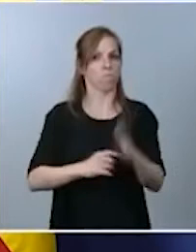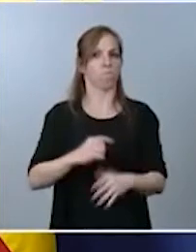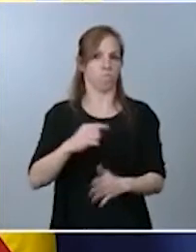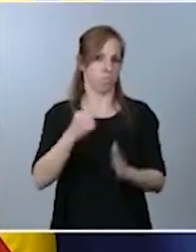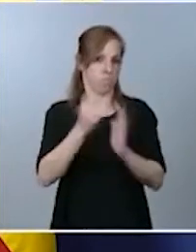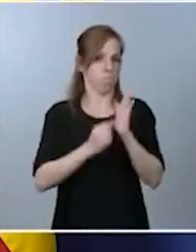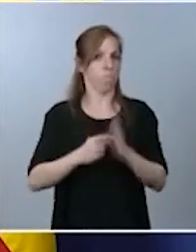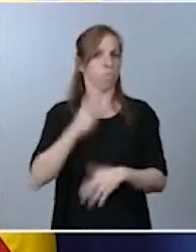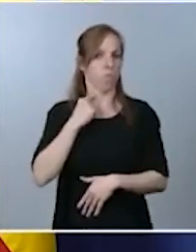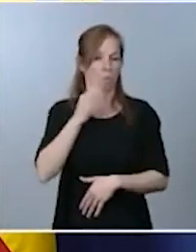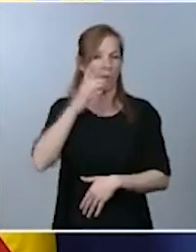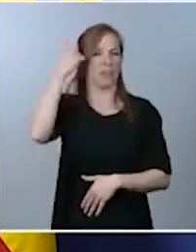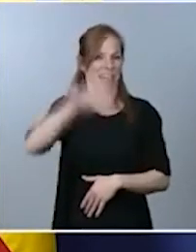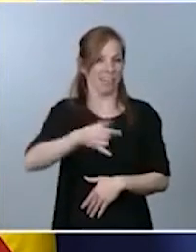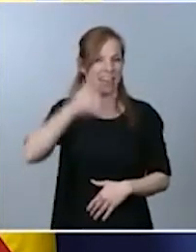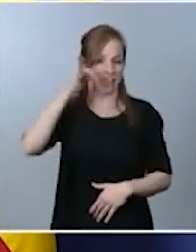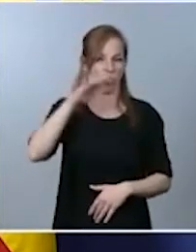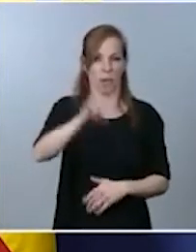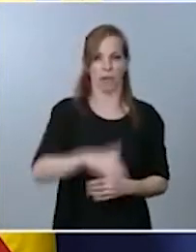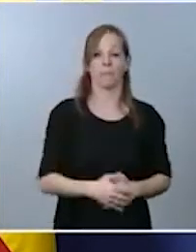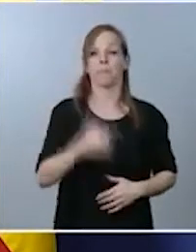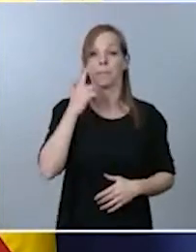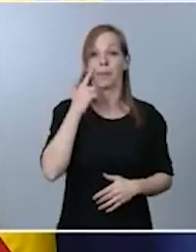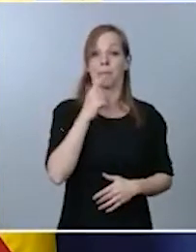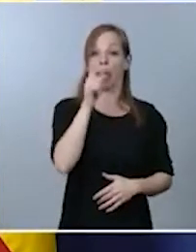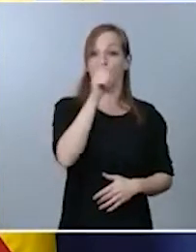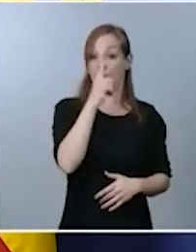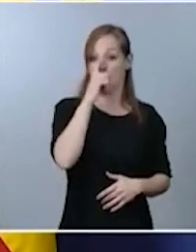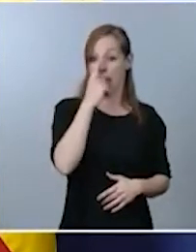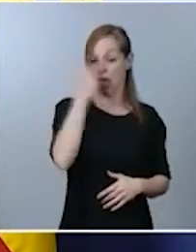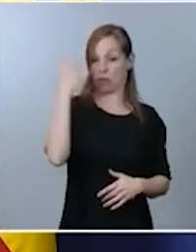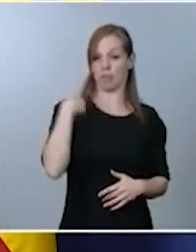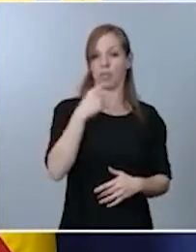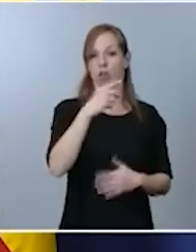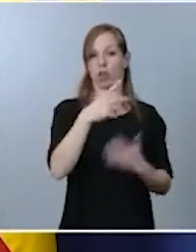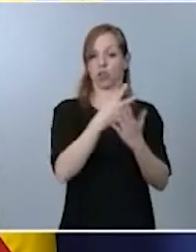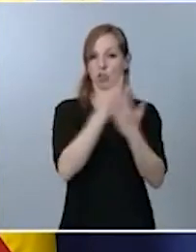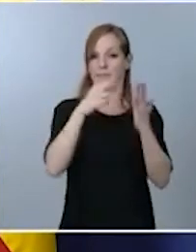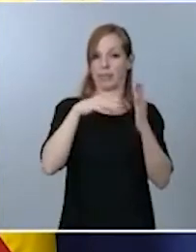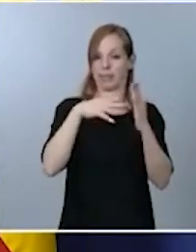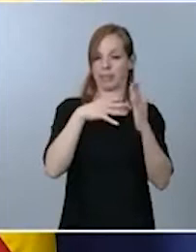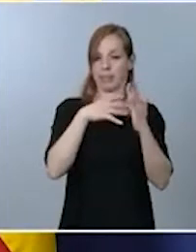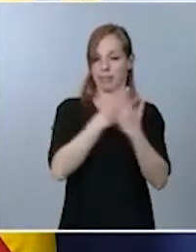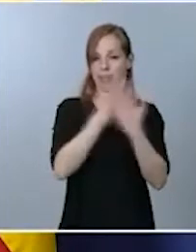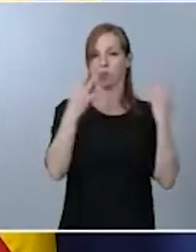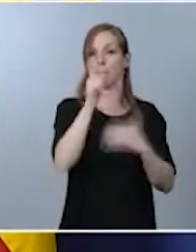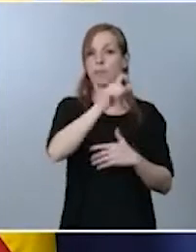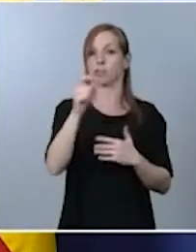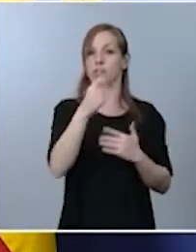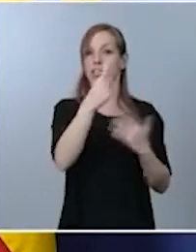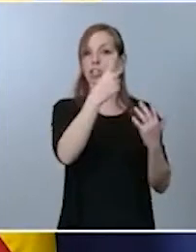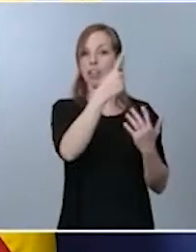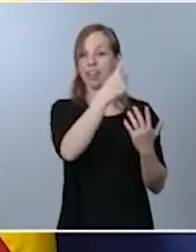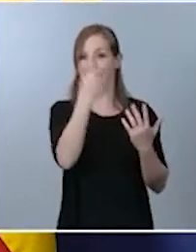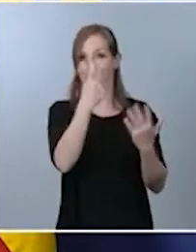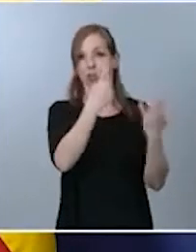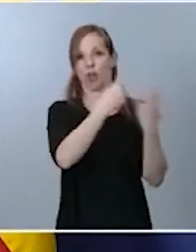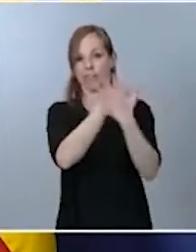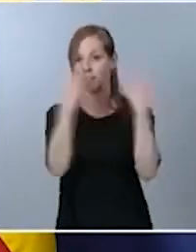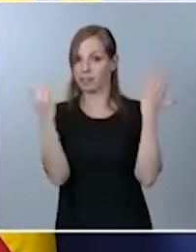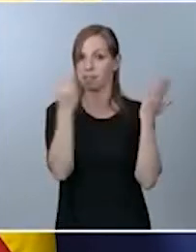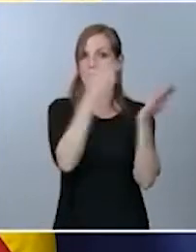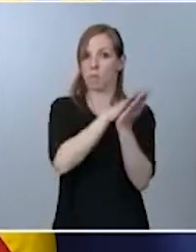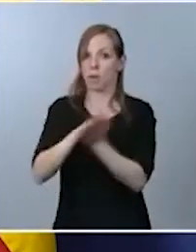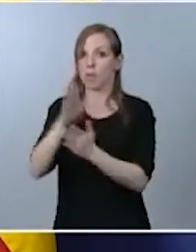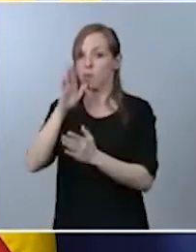aludido. Miren, de esas 116 personas que fallecieron en el año 2019 por no utilizar el sistema